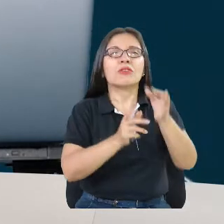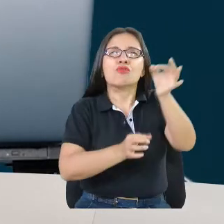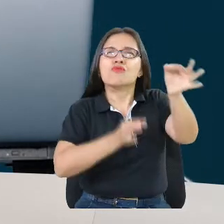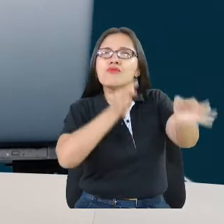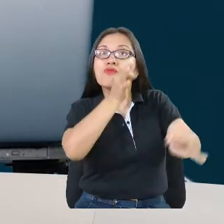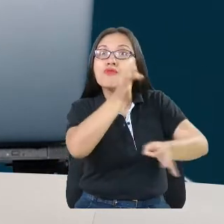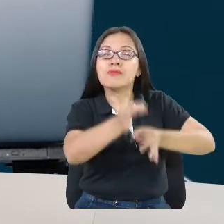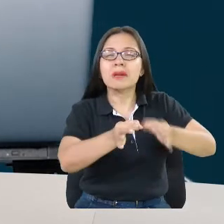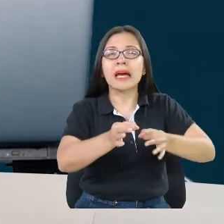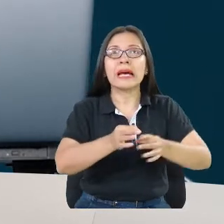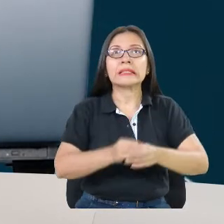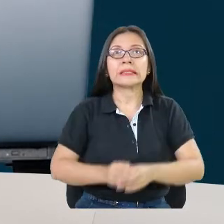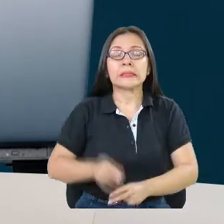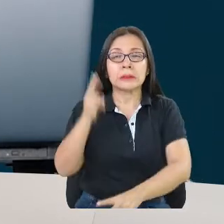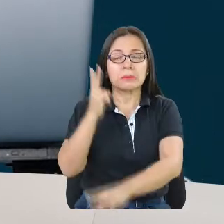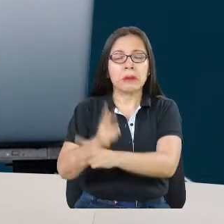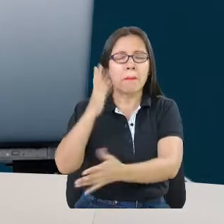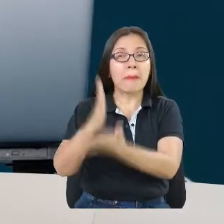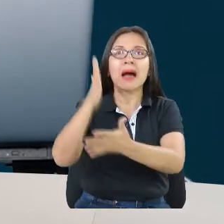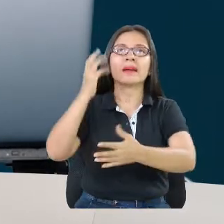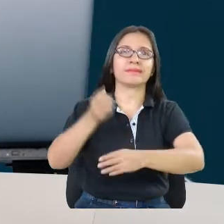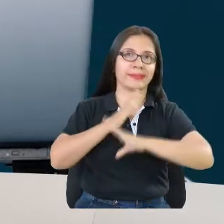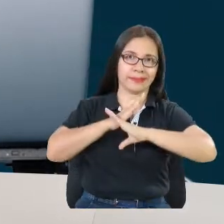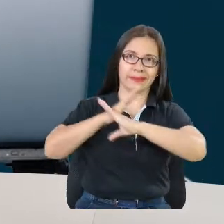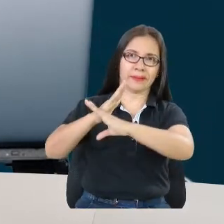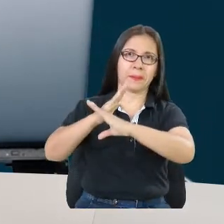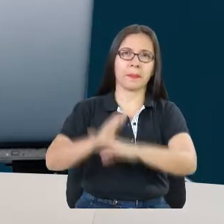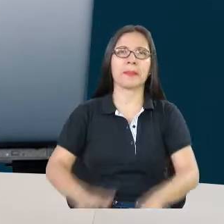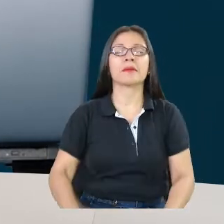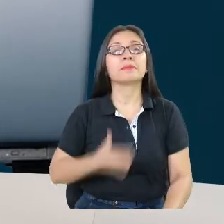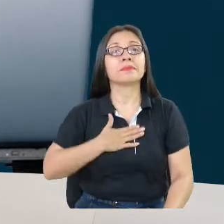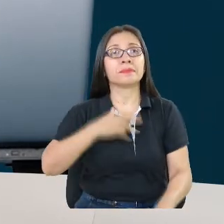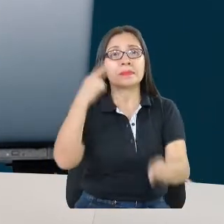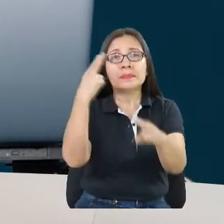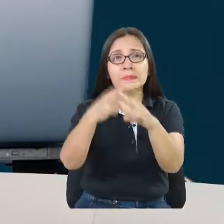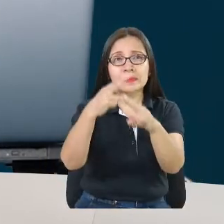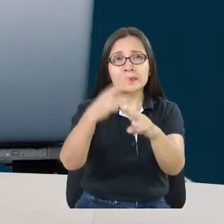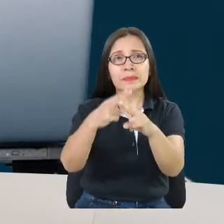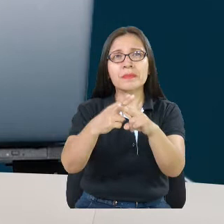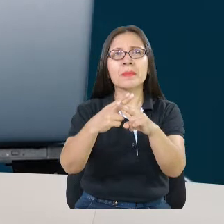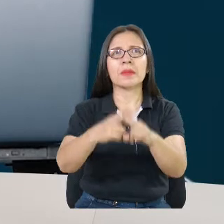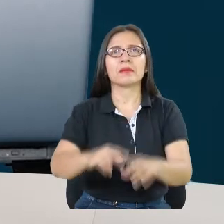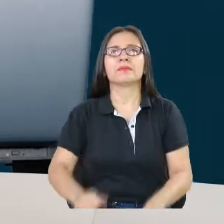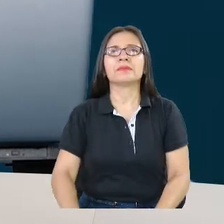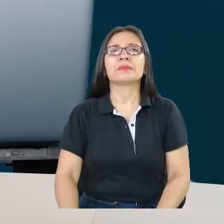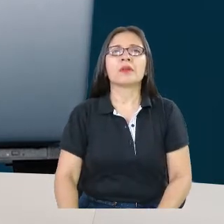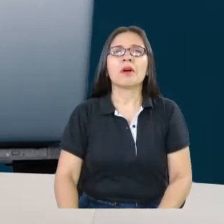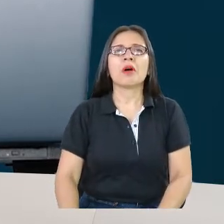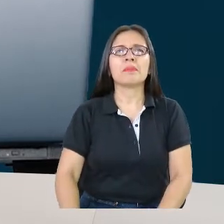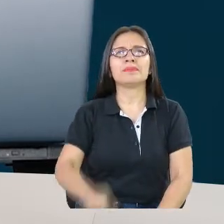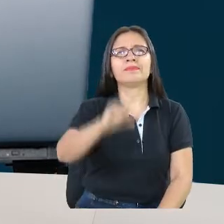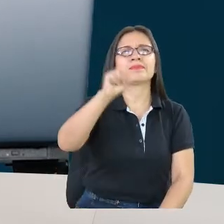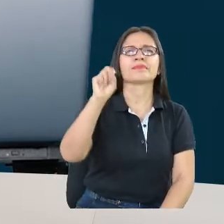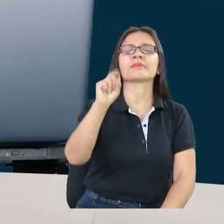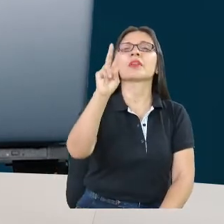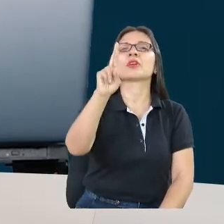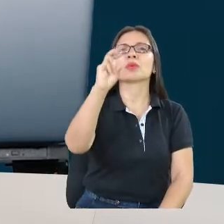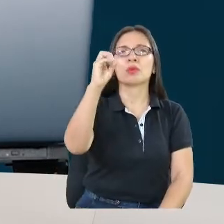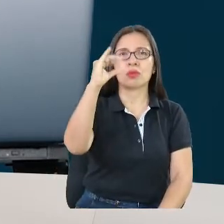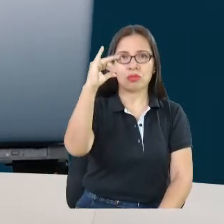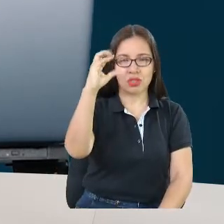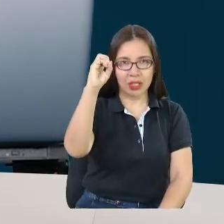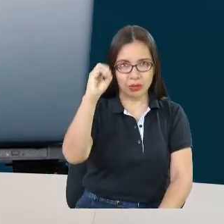desastres. Mi nombre es Reylandi Rocío Díaz, soy geógrafa de profesión, líder del proyecto SATIC